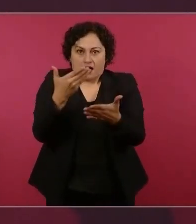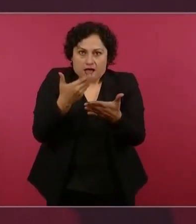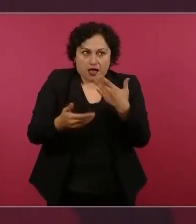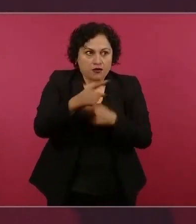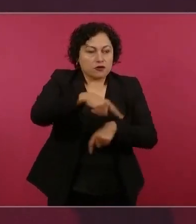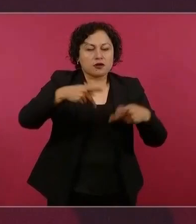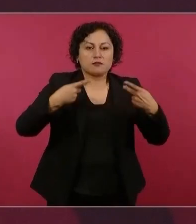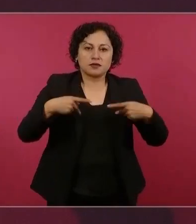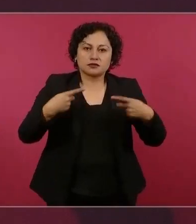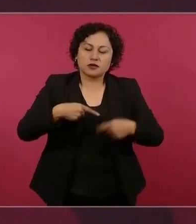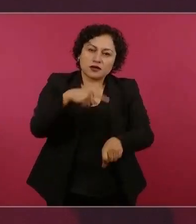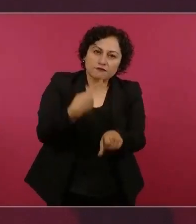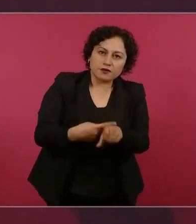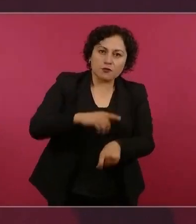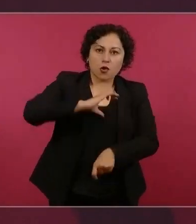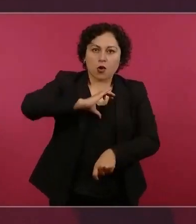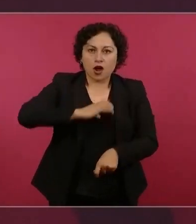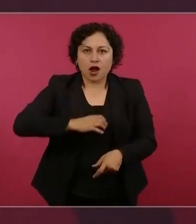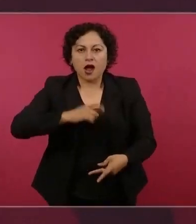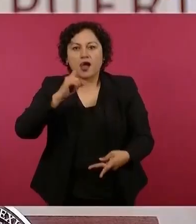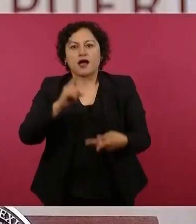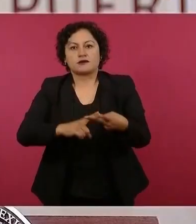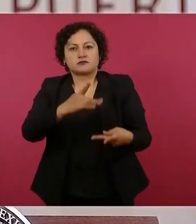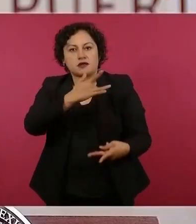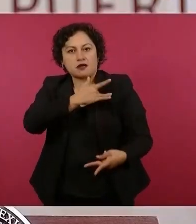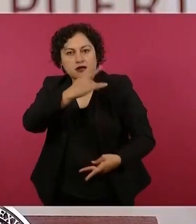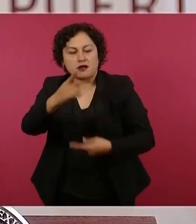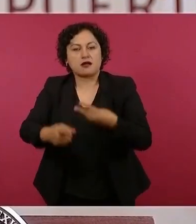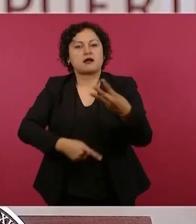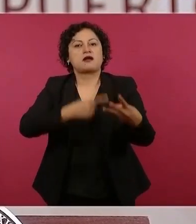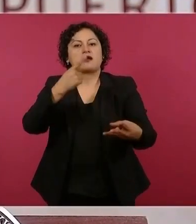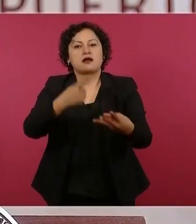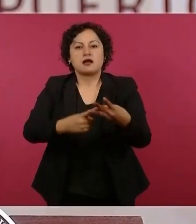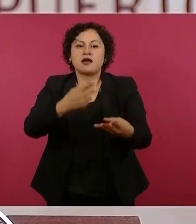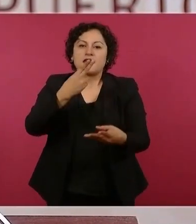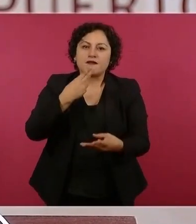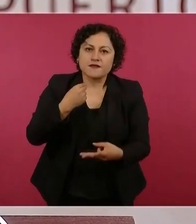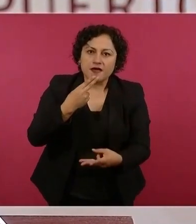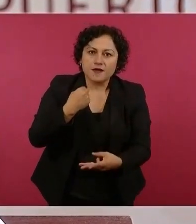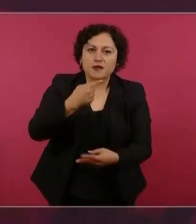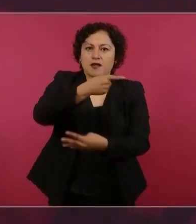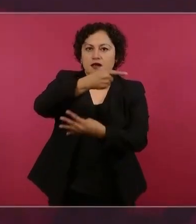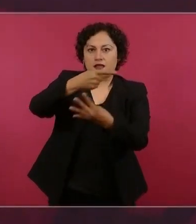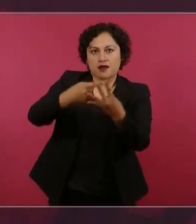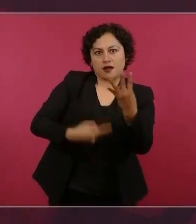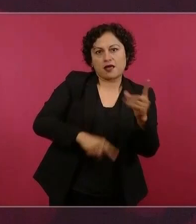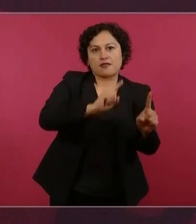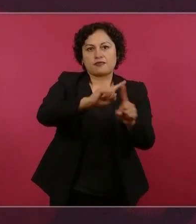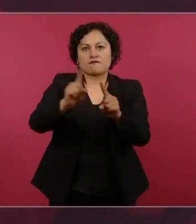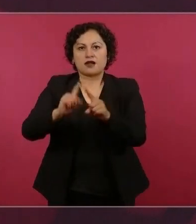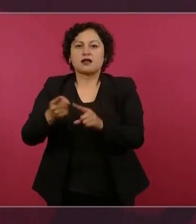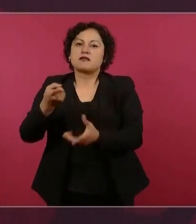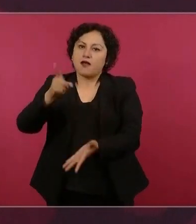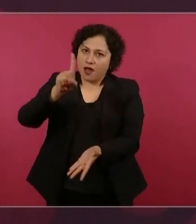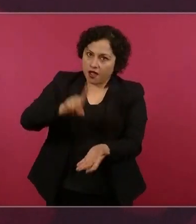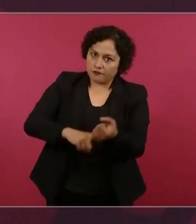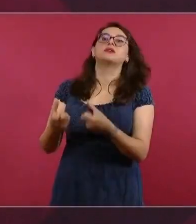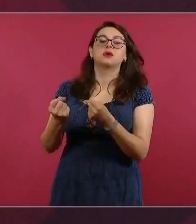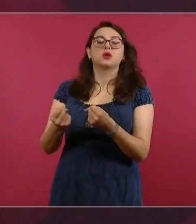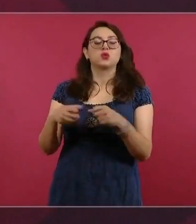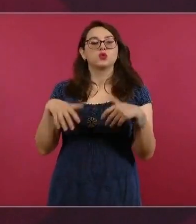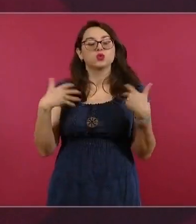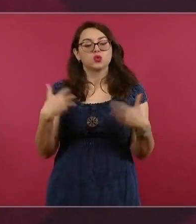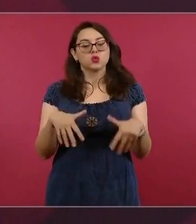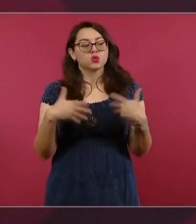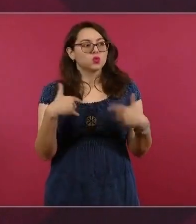con diabetes, las gentes con enfermedades infecciosas está atendida con puntualidad, con esmero y con eficiencia.